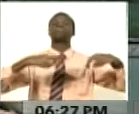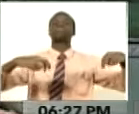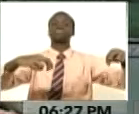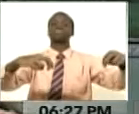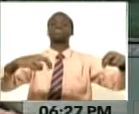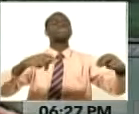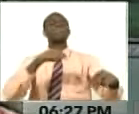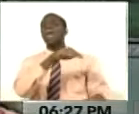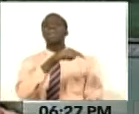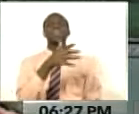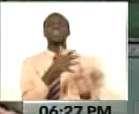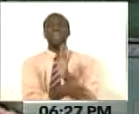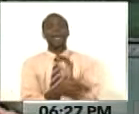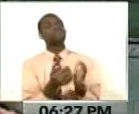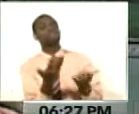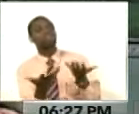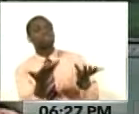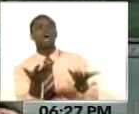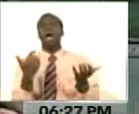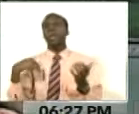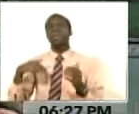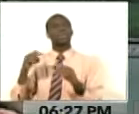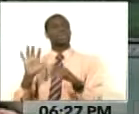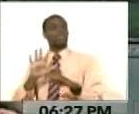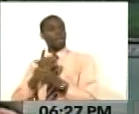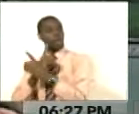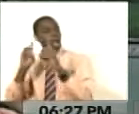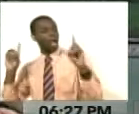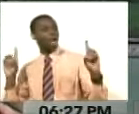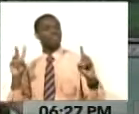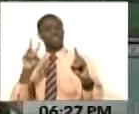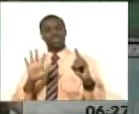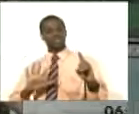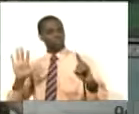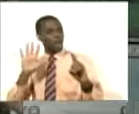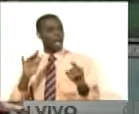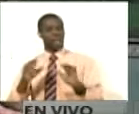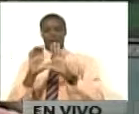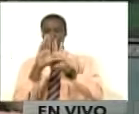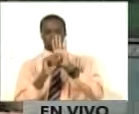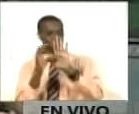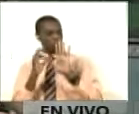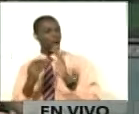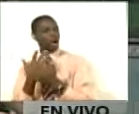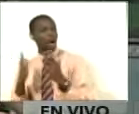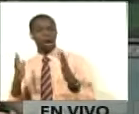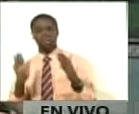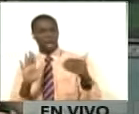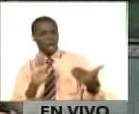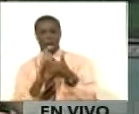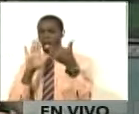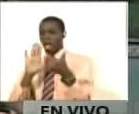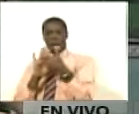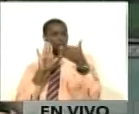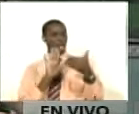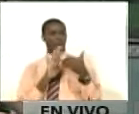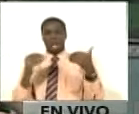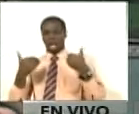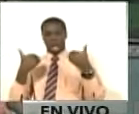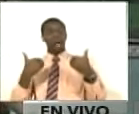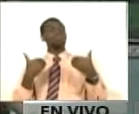amenazas al orden democrático constitucional de Venezuela y denunciaremos con mucha fuerza el